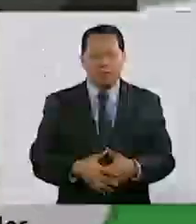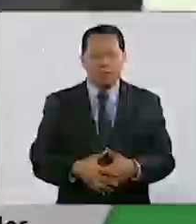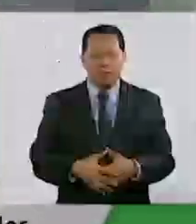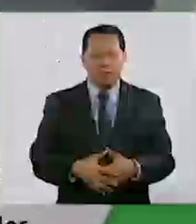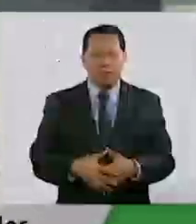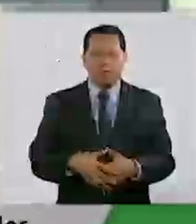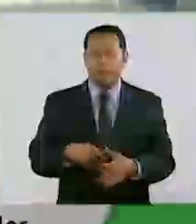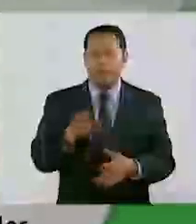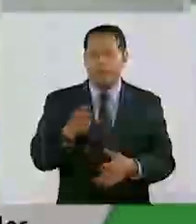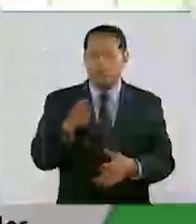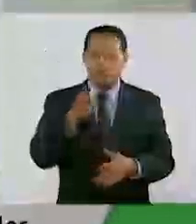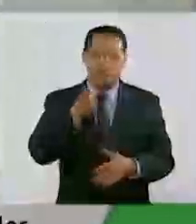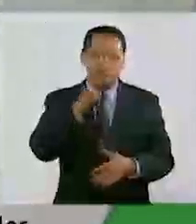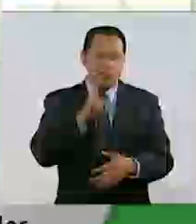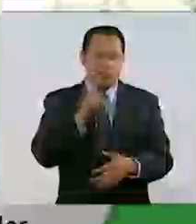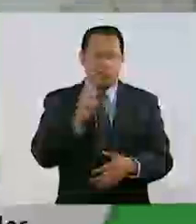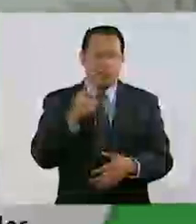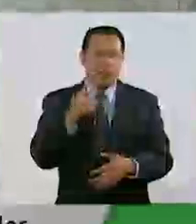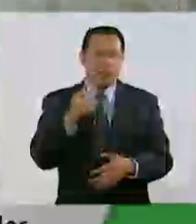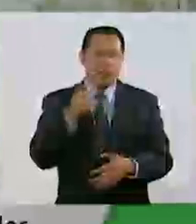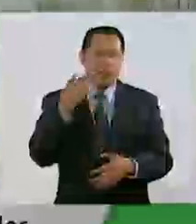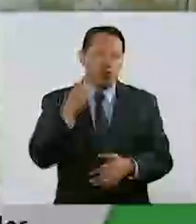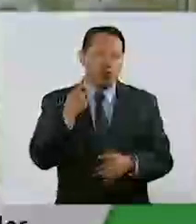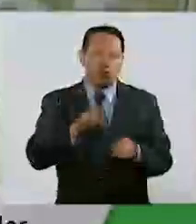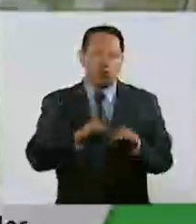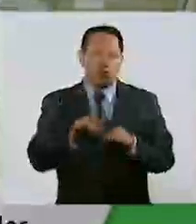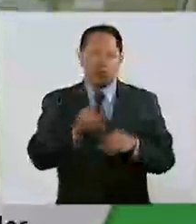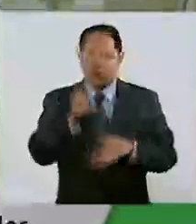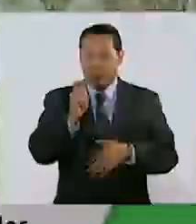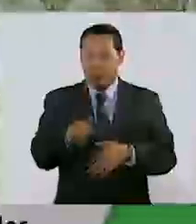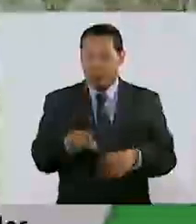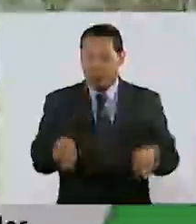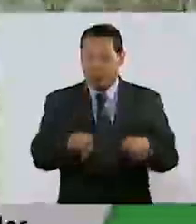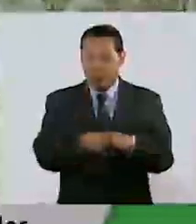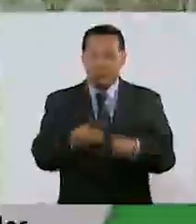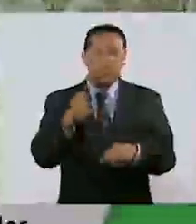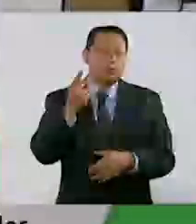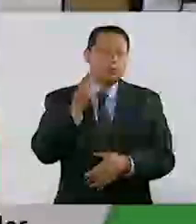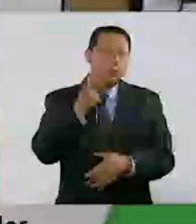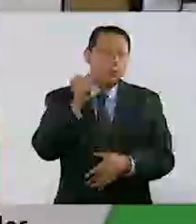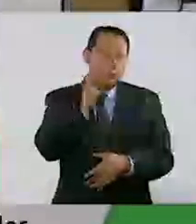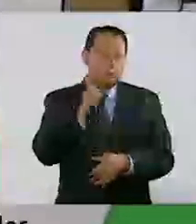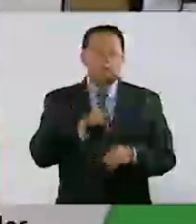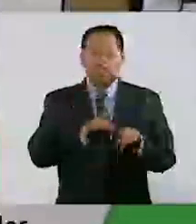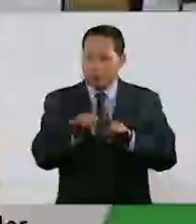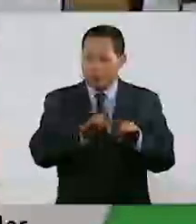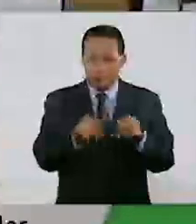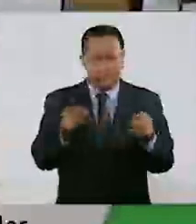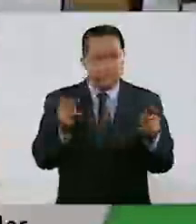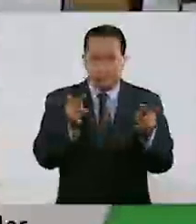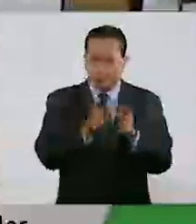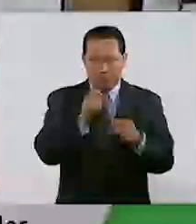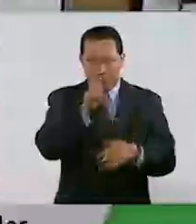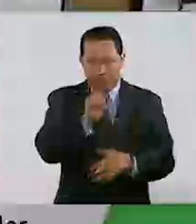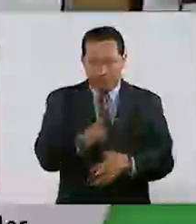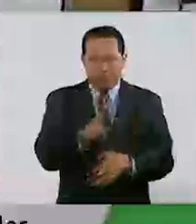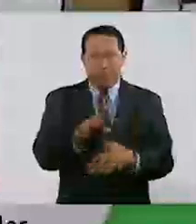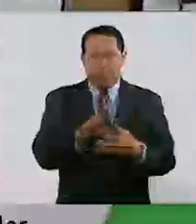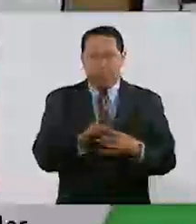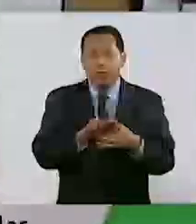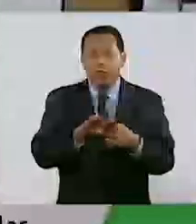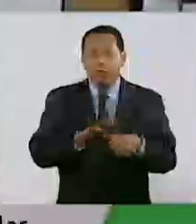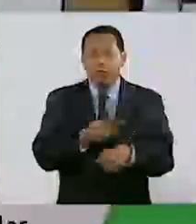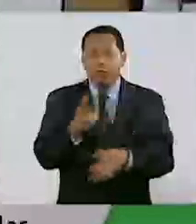que dice la diputada Aleves, trabajo en conferencia, que significa que están trabajando al mismo tiempo diputados y senadores. Bueno, aquí nos habla de por qué hacer un análisis